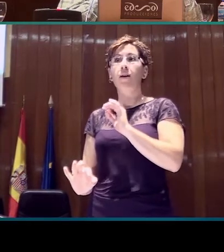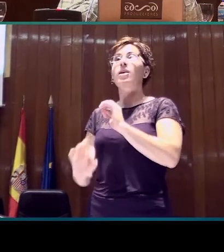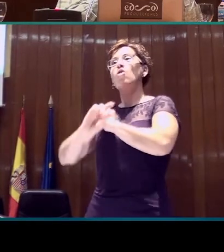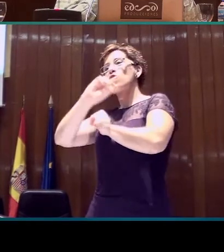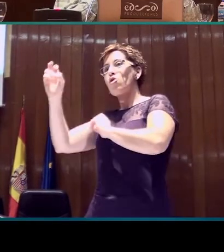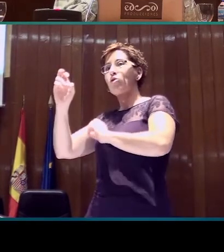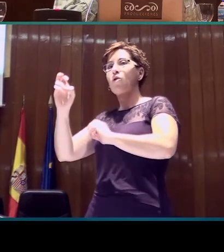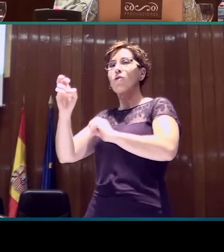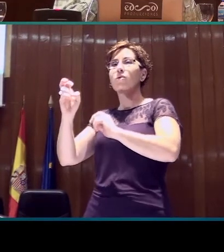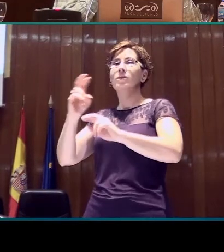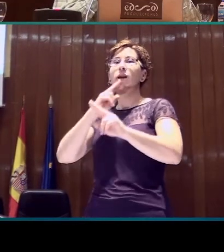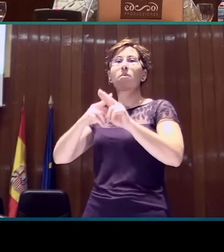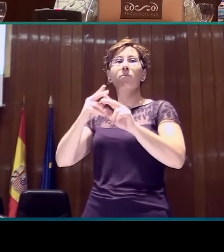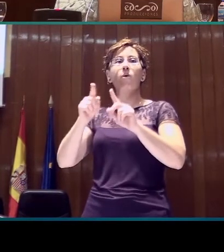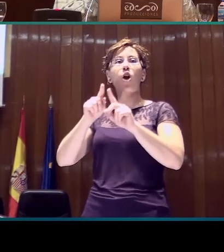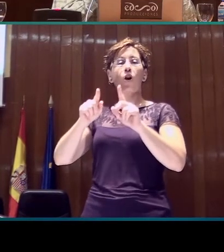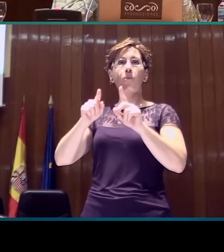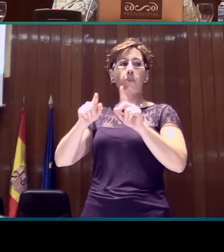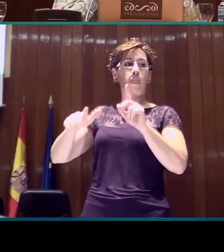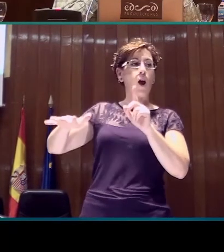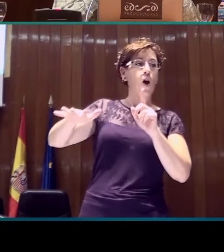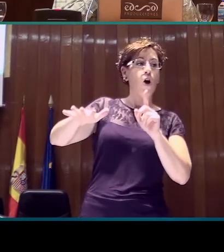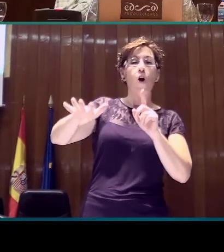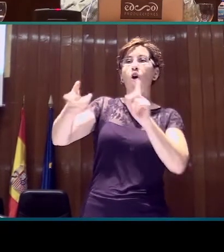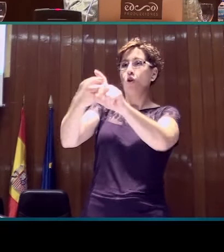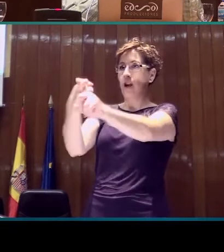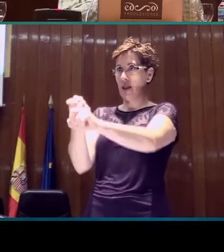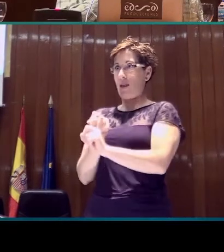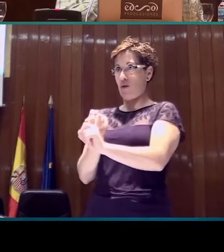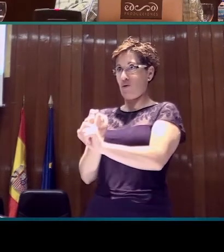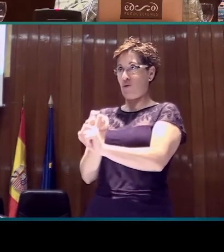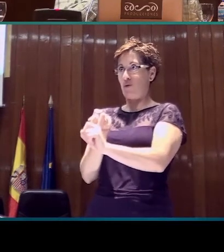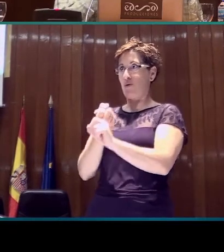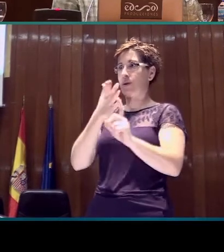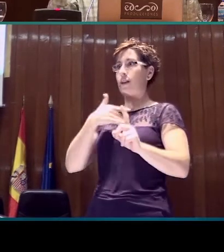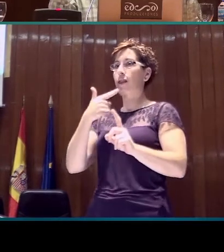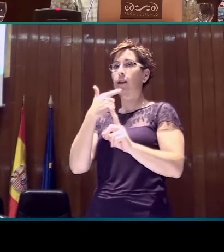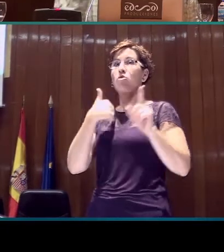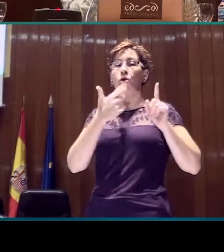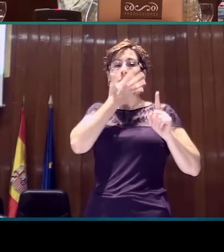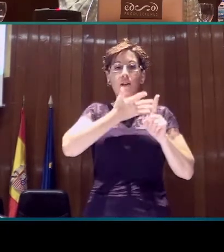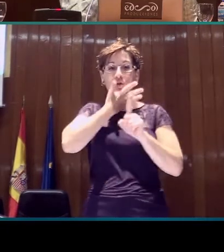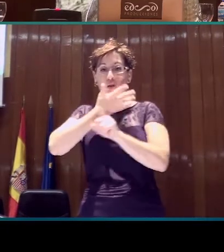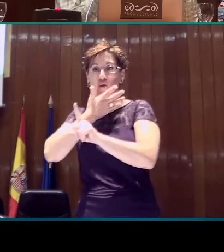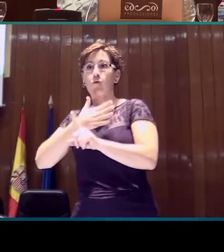localizador, que es el que nos permite las relaciones anafóricas. Es decir, mantenemos estos signos y podemos volver a cualquiera de esos